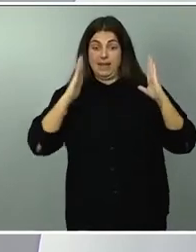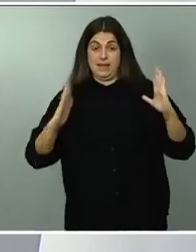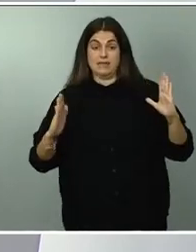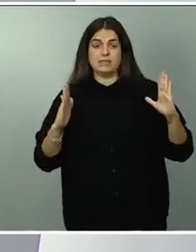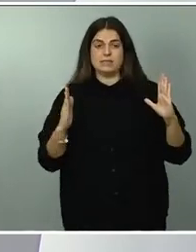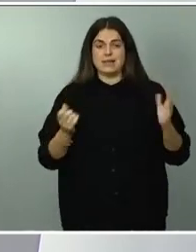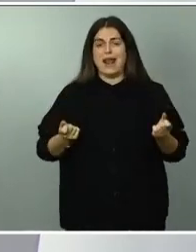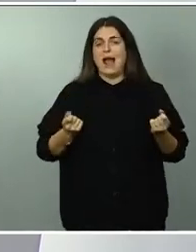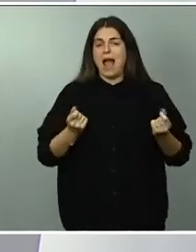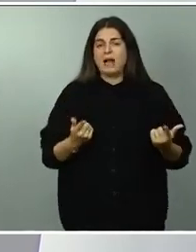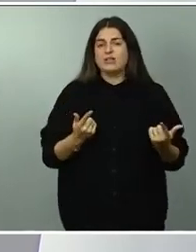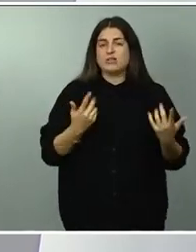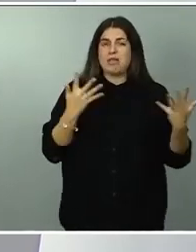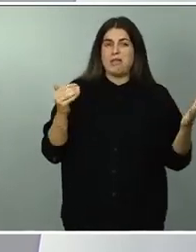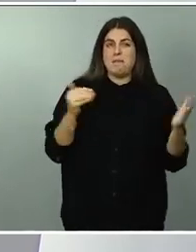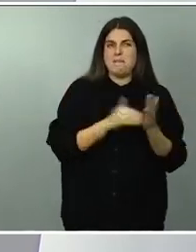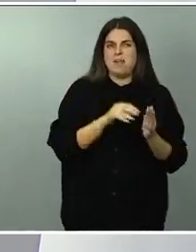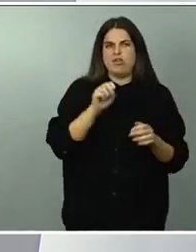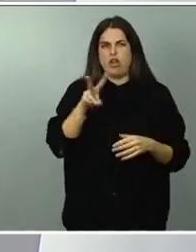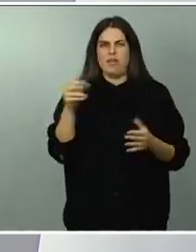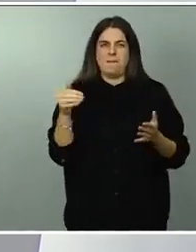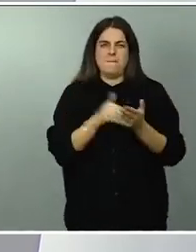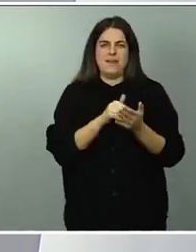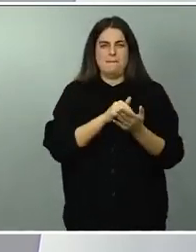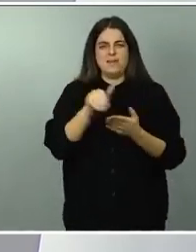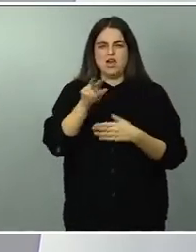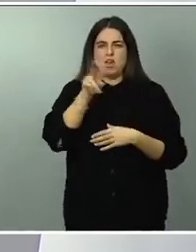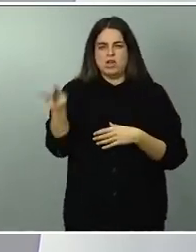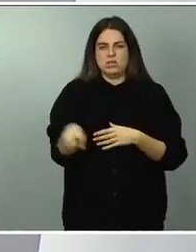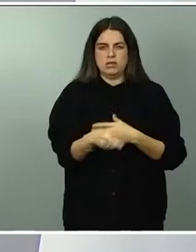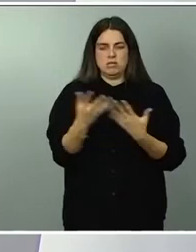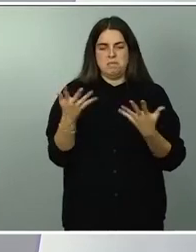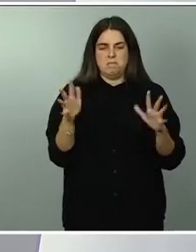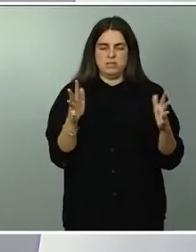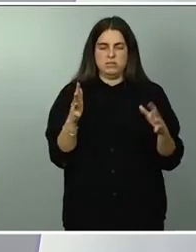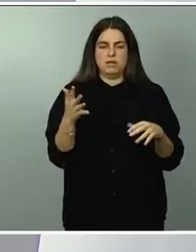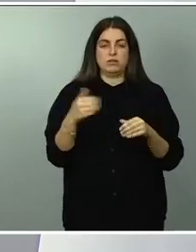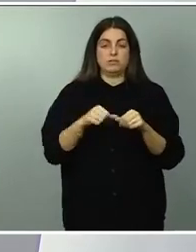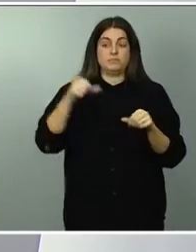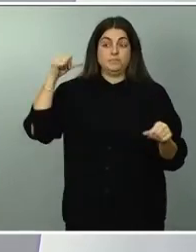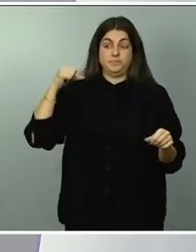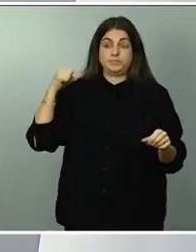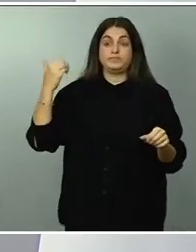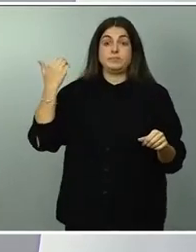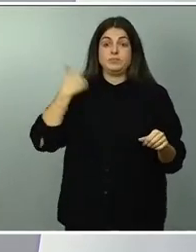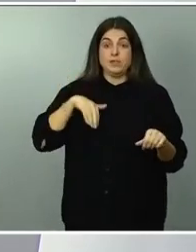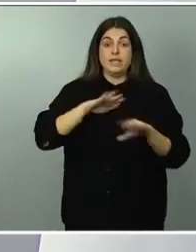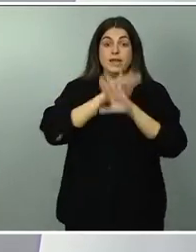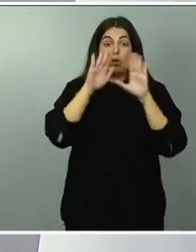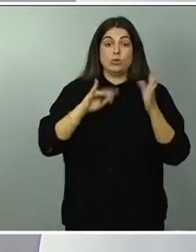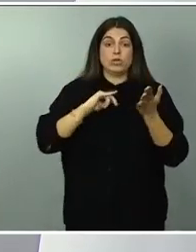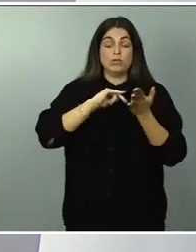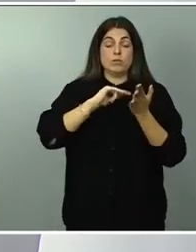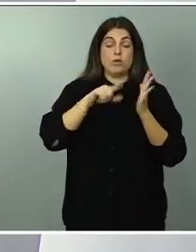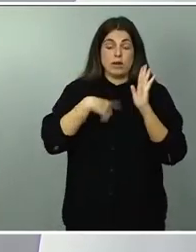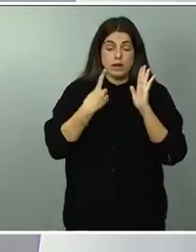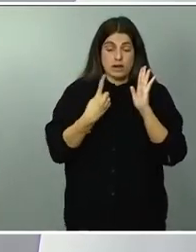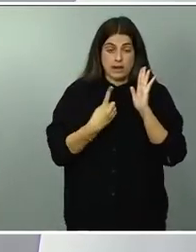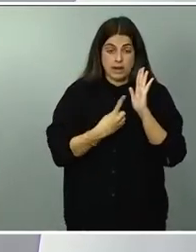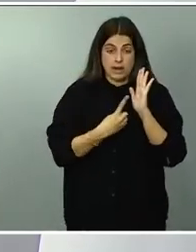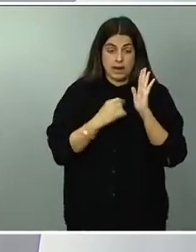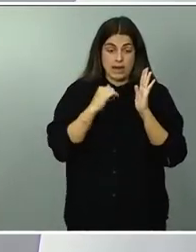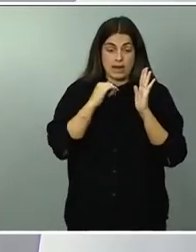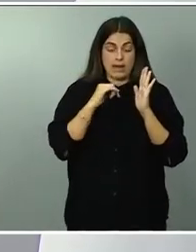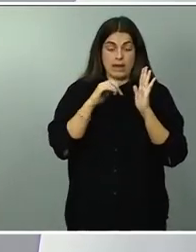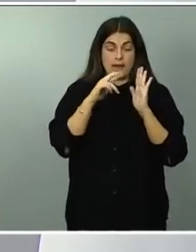entre 10.000 12.000 millones de euros solo las que ya hemos aprobado en el último decreto ley en segundo